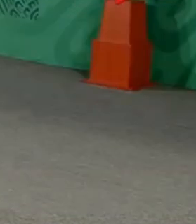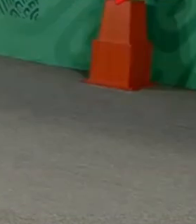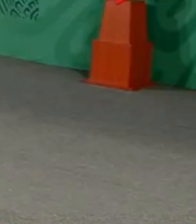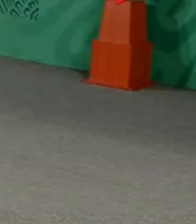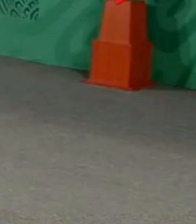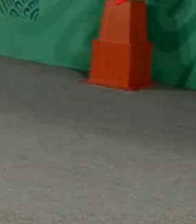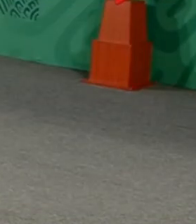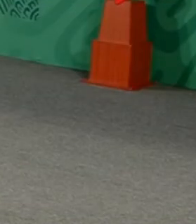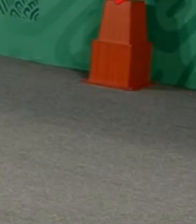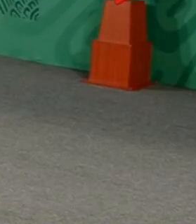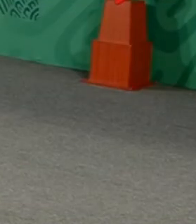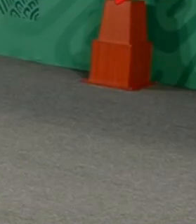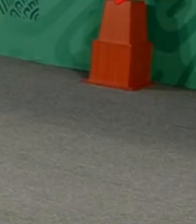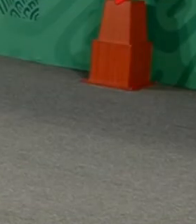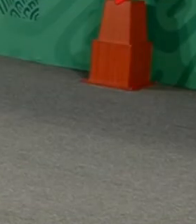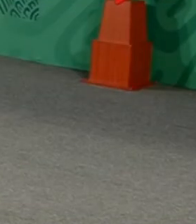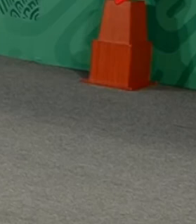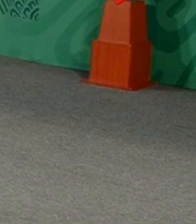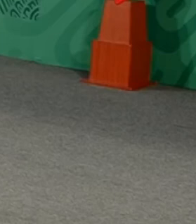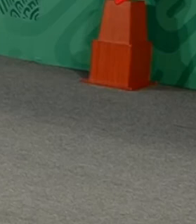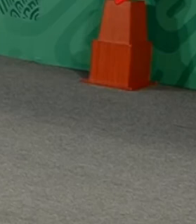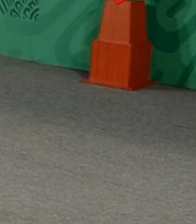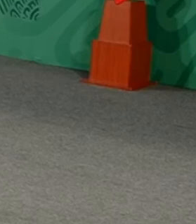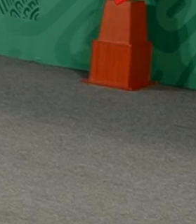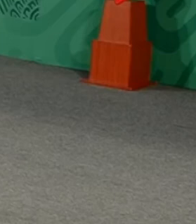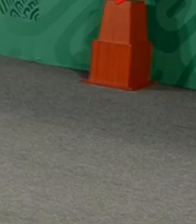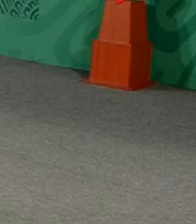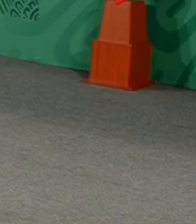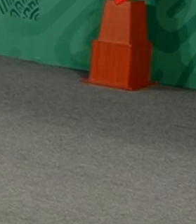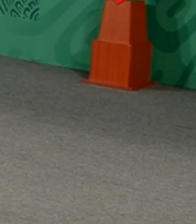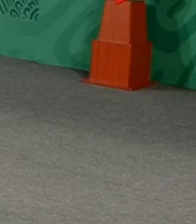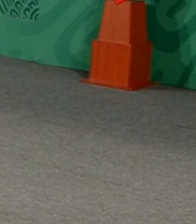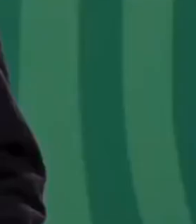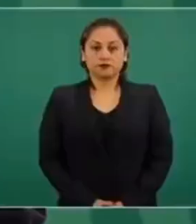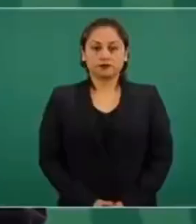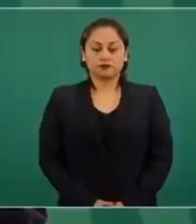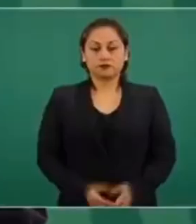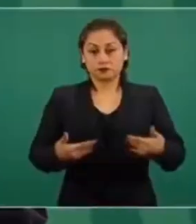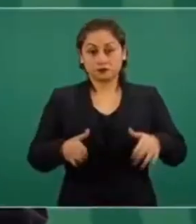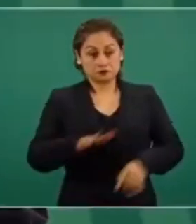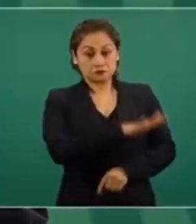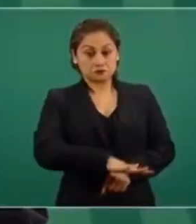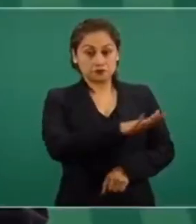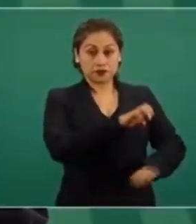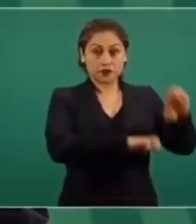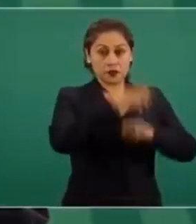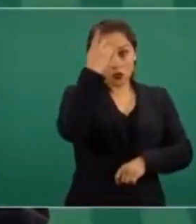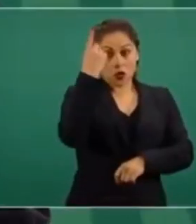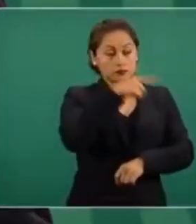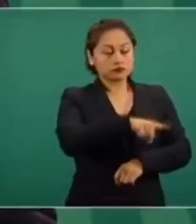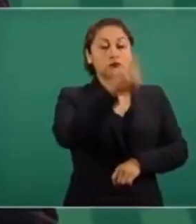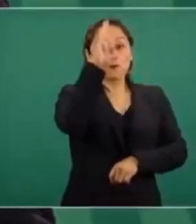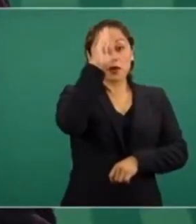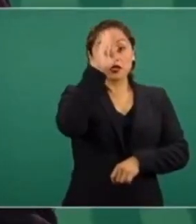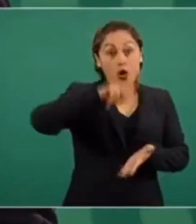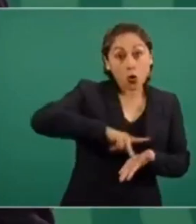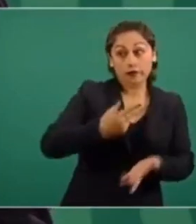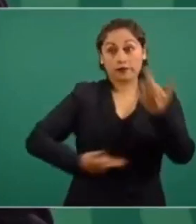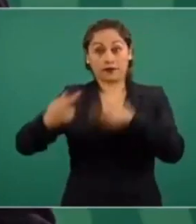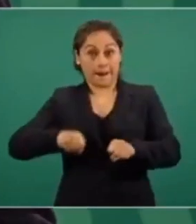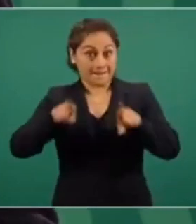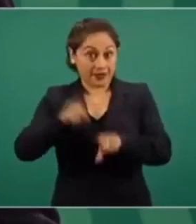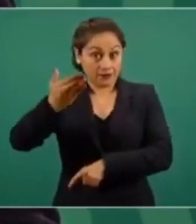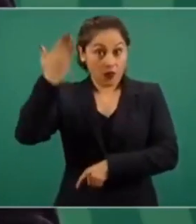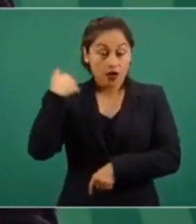que se hagan la ilusión de que van a regresar por sus fueros, porque el pueblo se los va